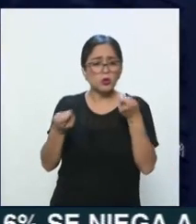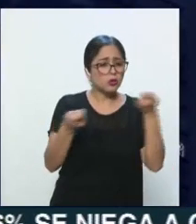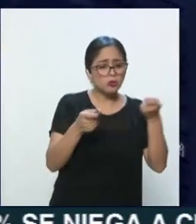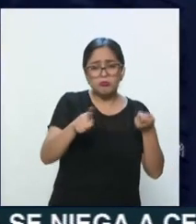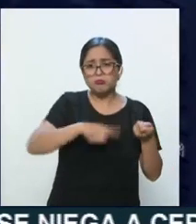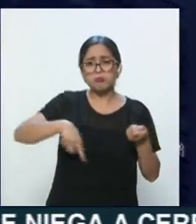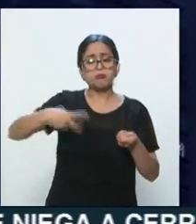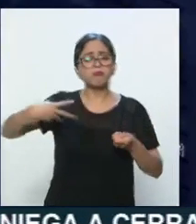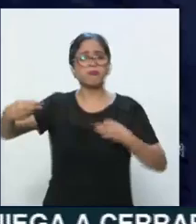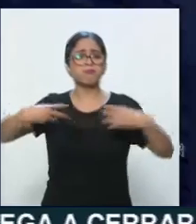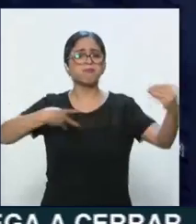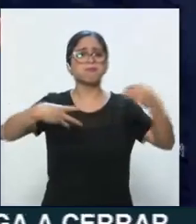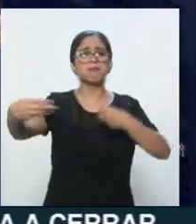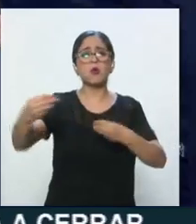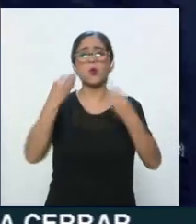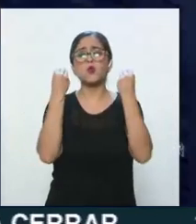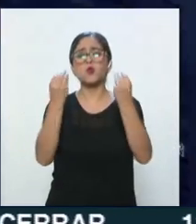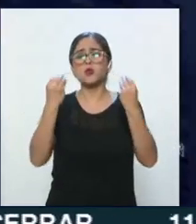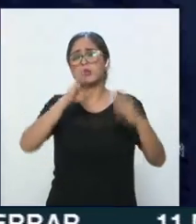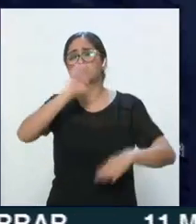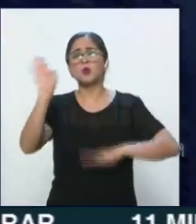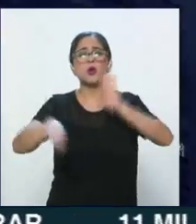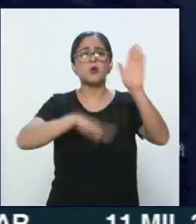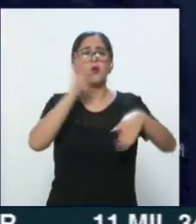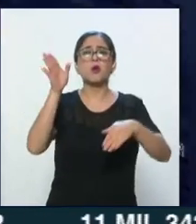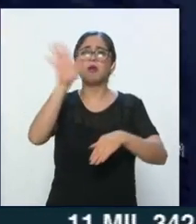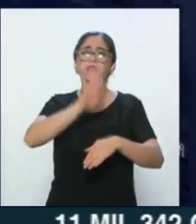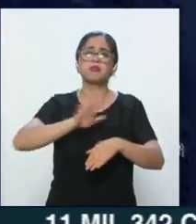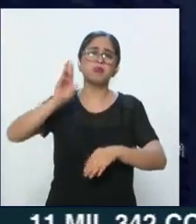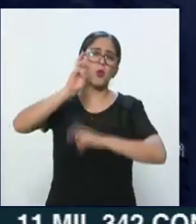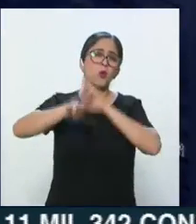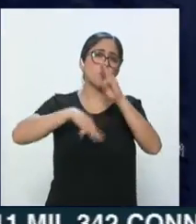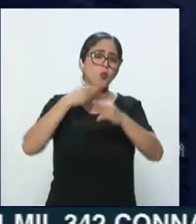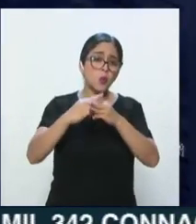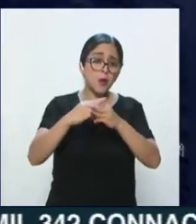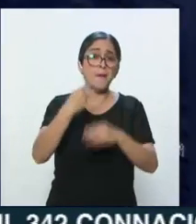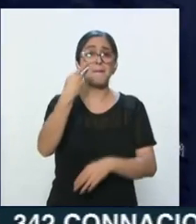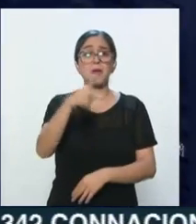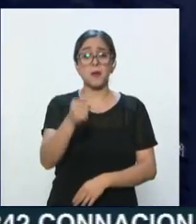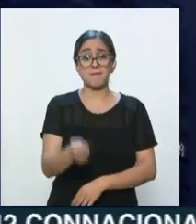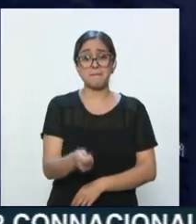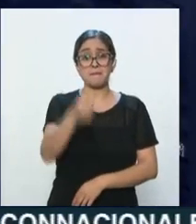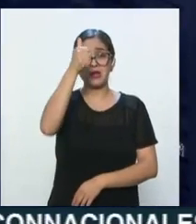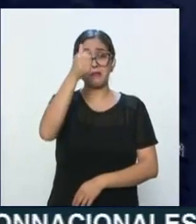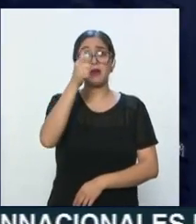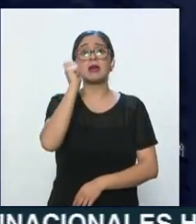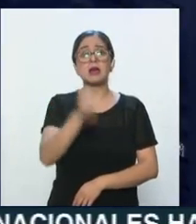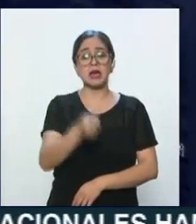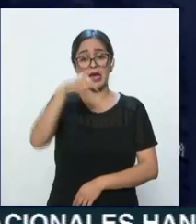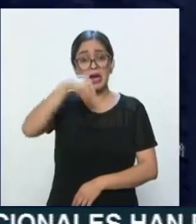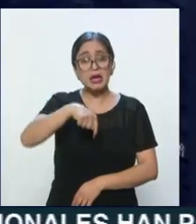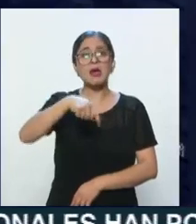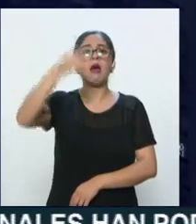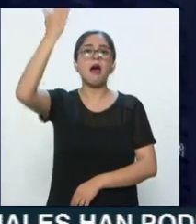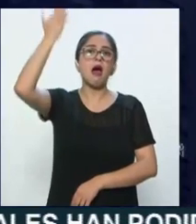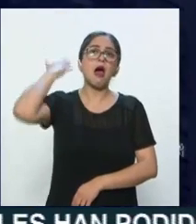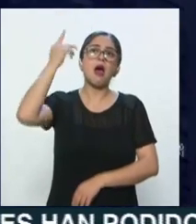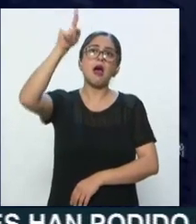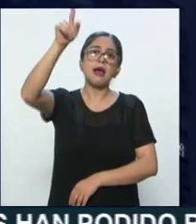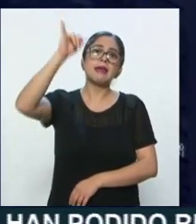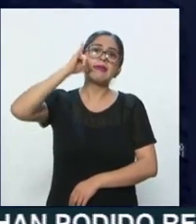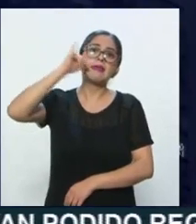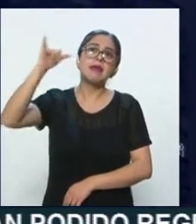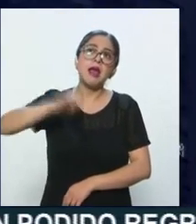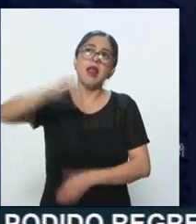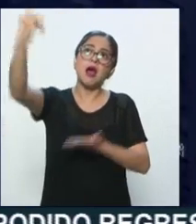causado miles de muertes en todo el mundo. Incluso, el primer caso en México fue el de un con nacional, que venía precisamente de